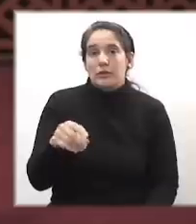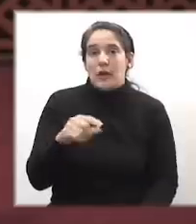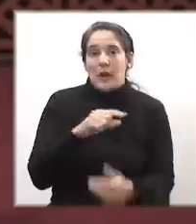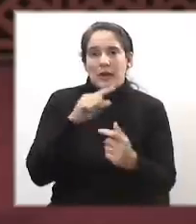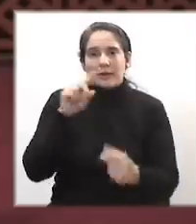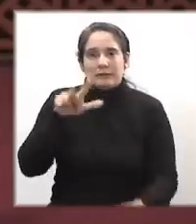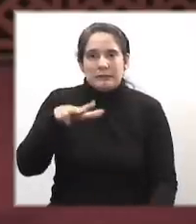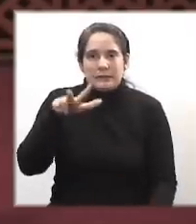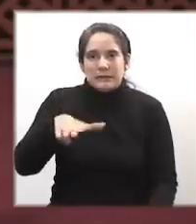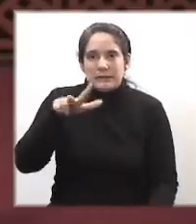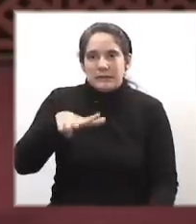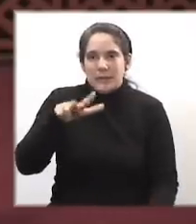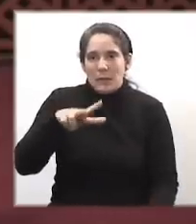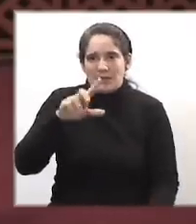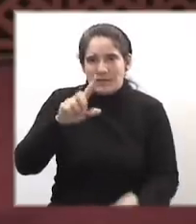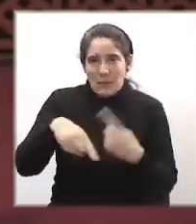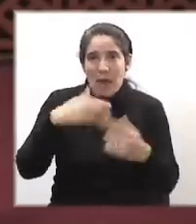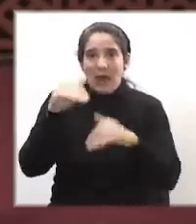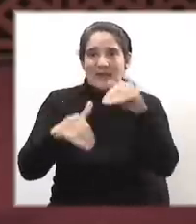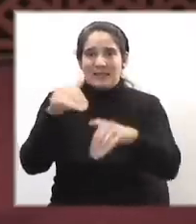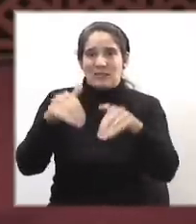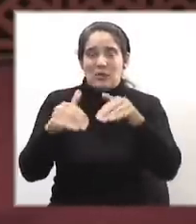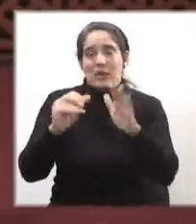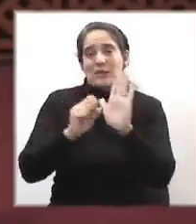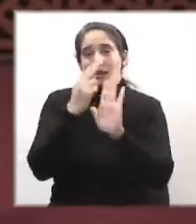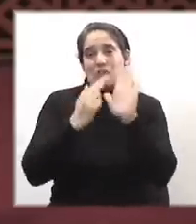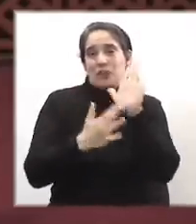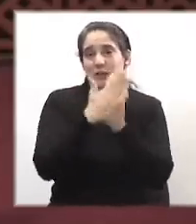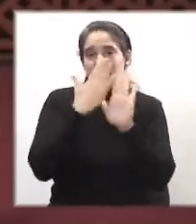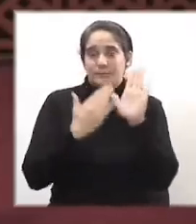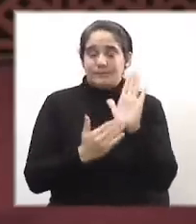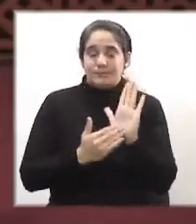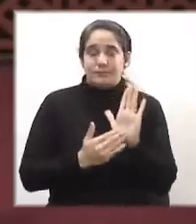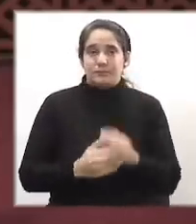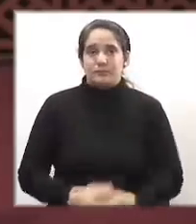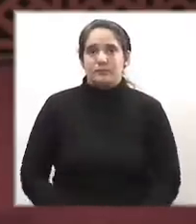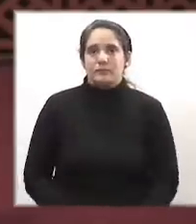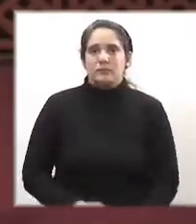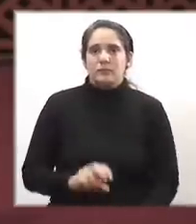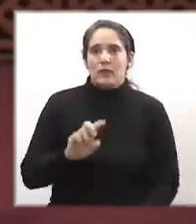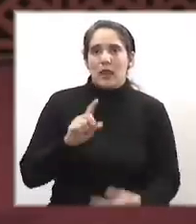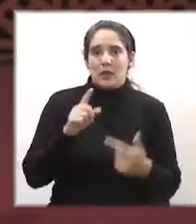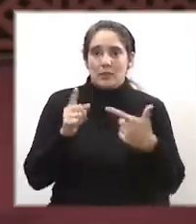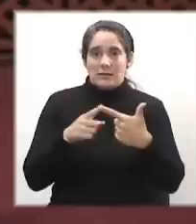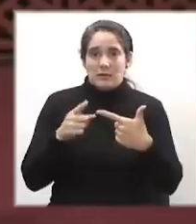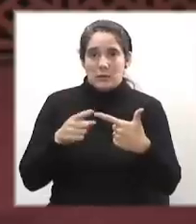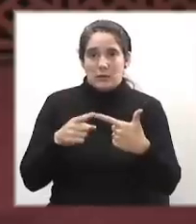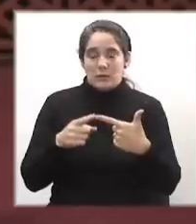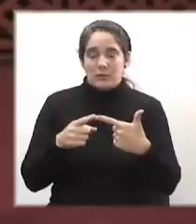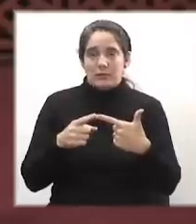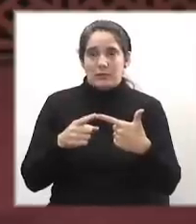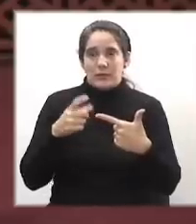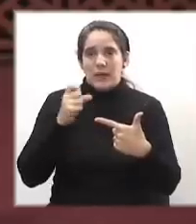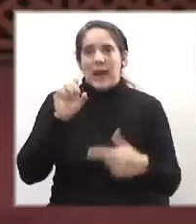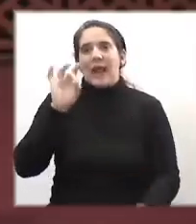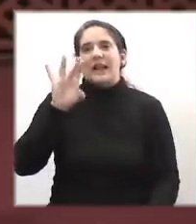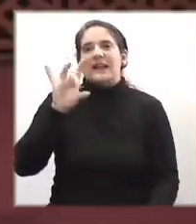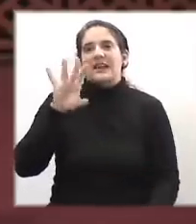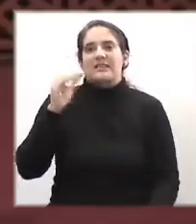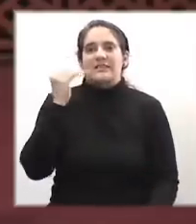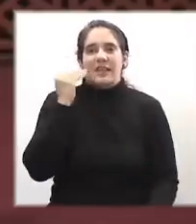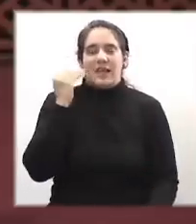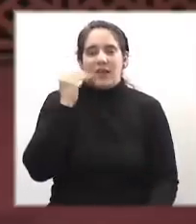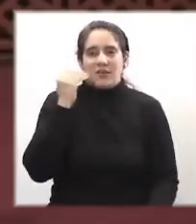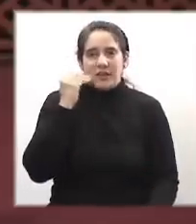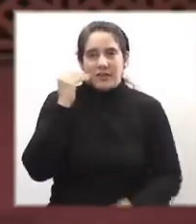tres meses de las elecciones nacionales. El segundo hecho que quiero destacar. El 15 de abril de